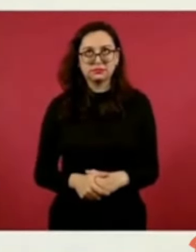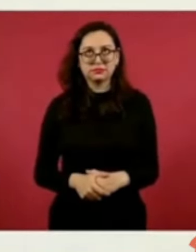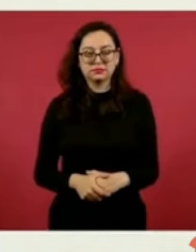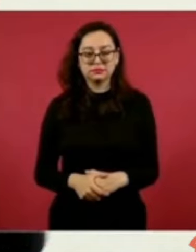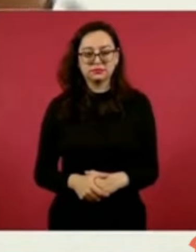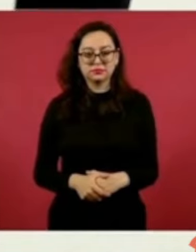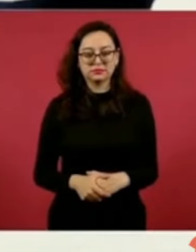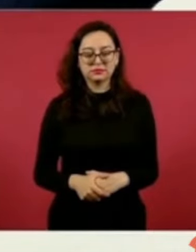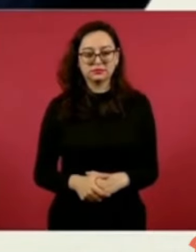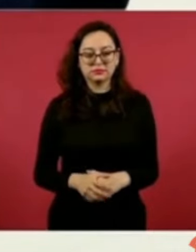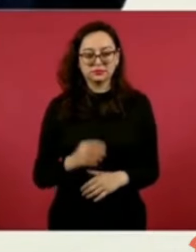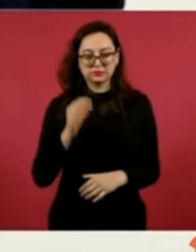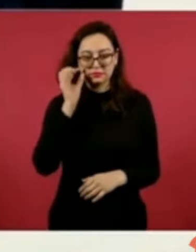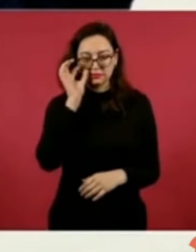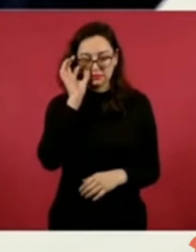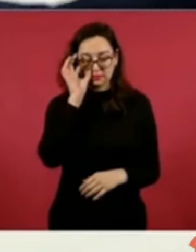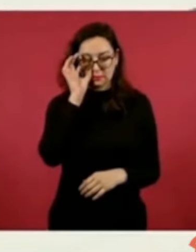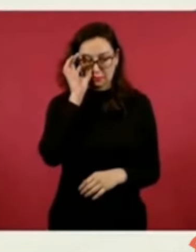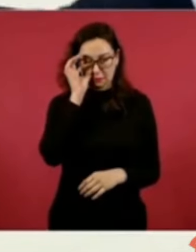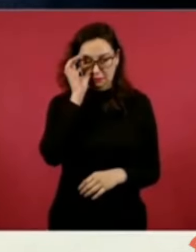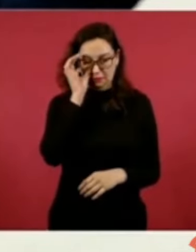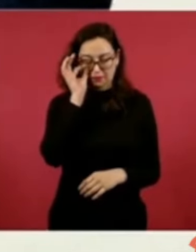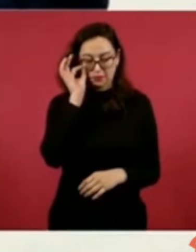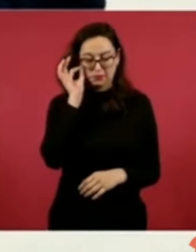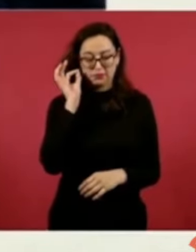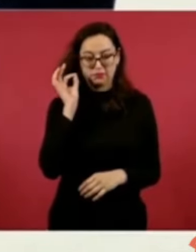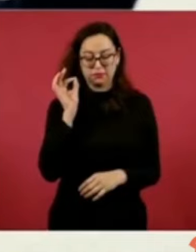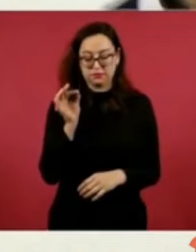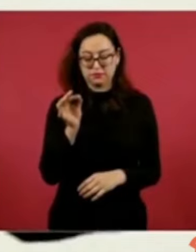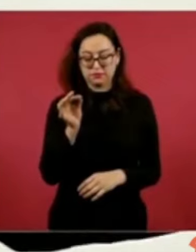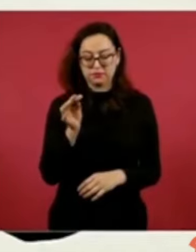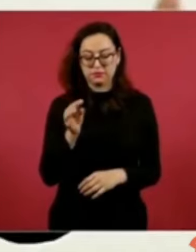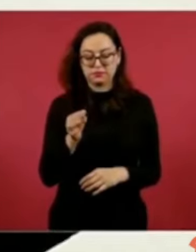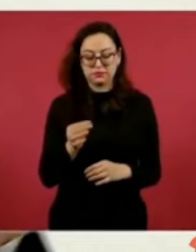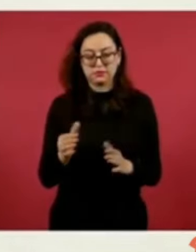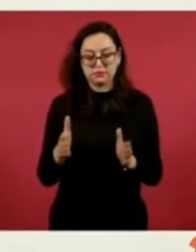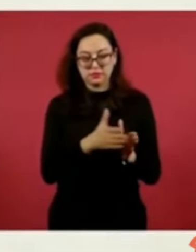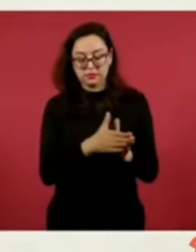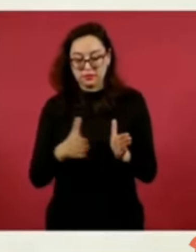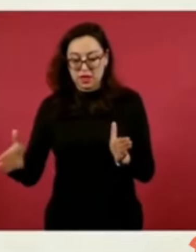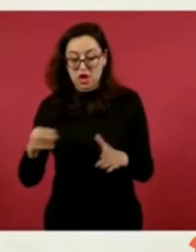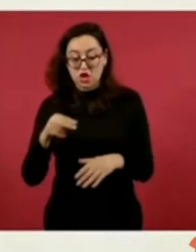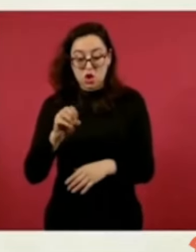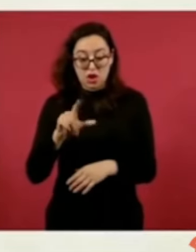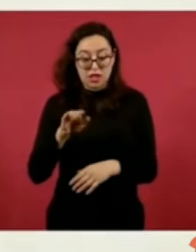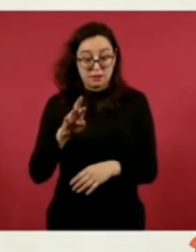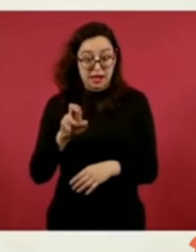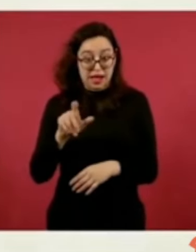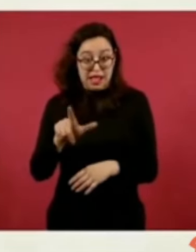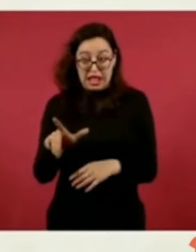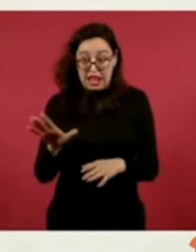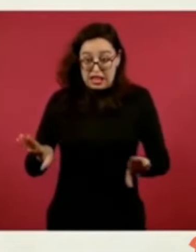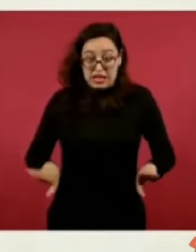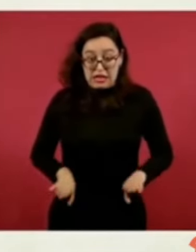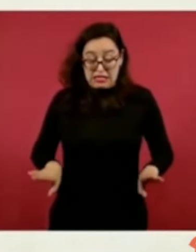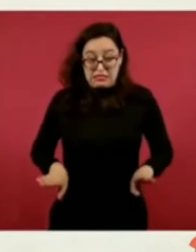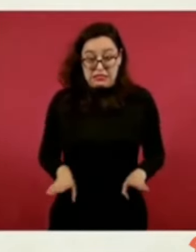Estoy hablando de un neoliberal, conservador,